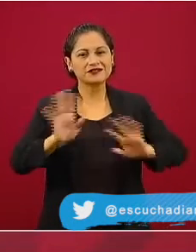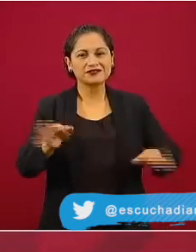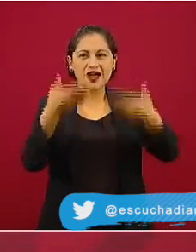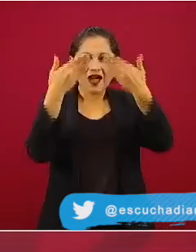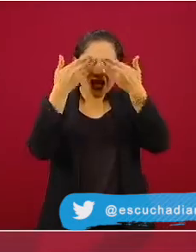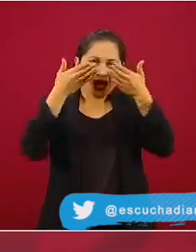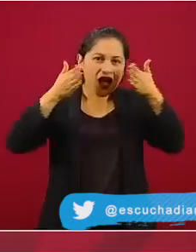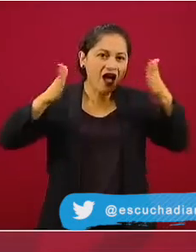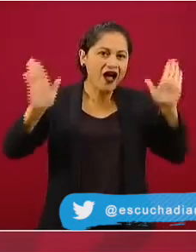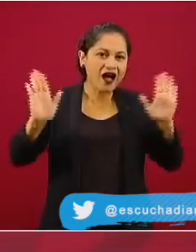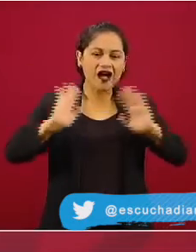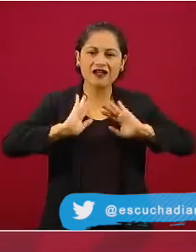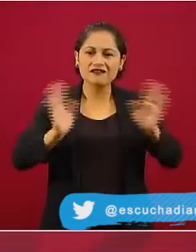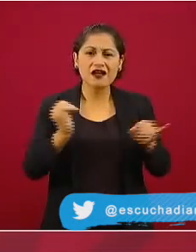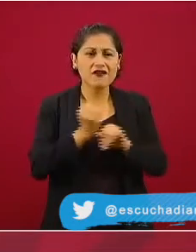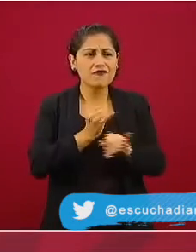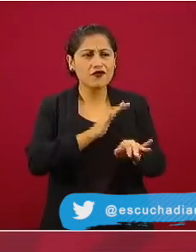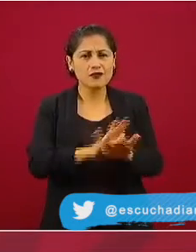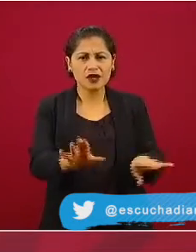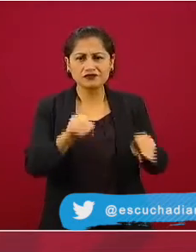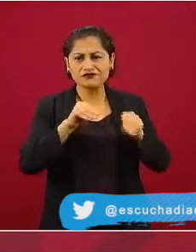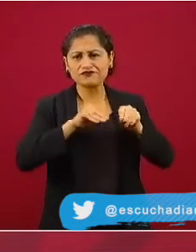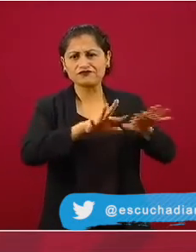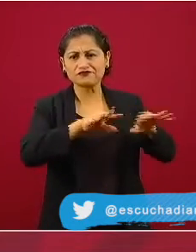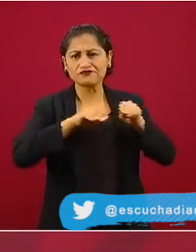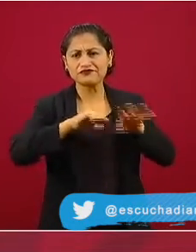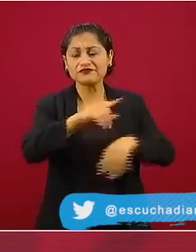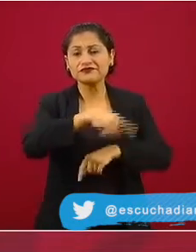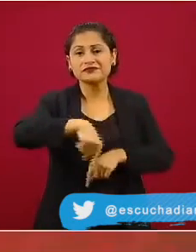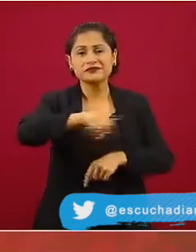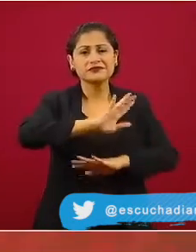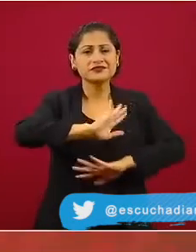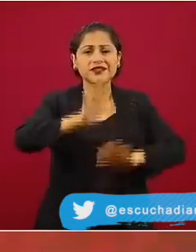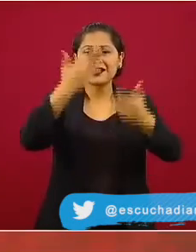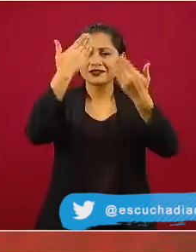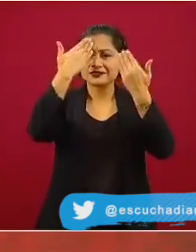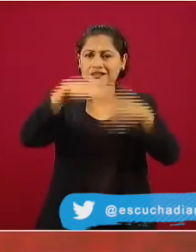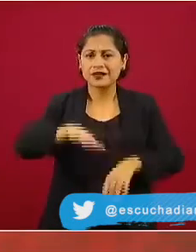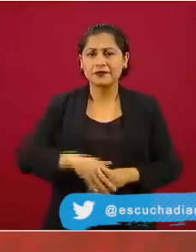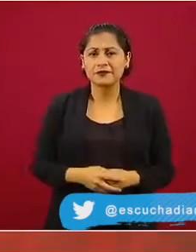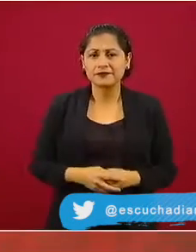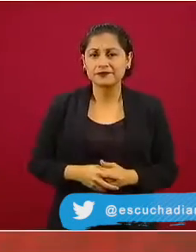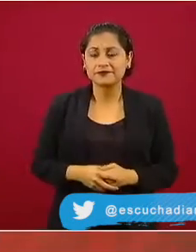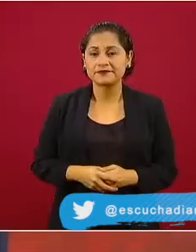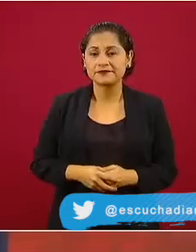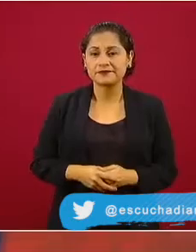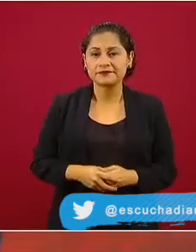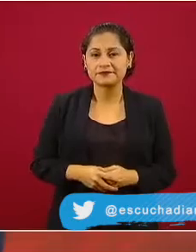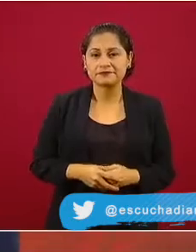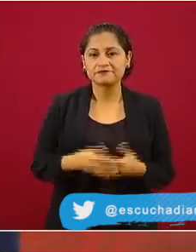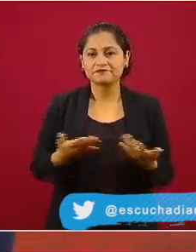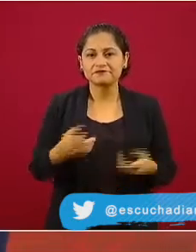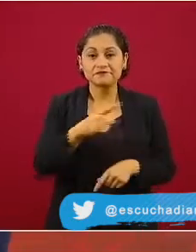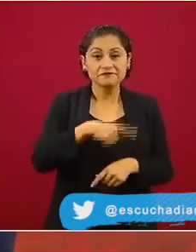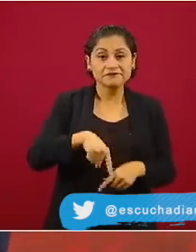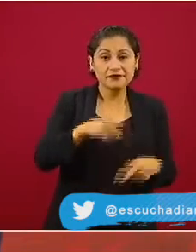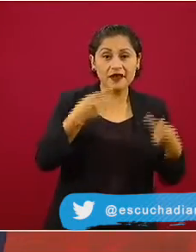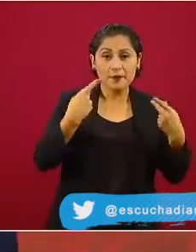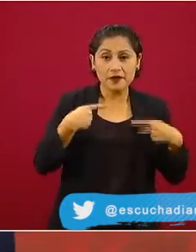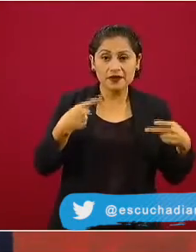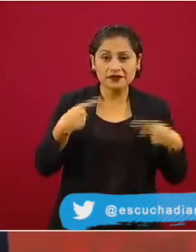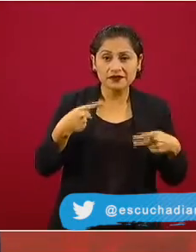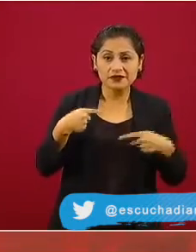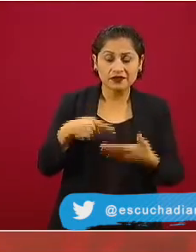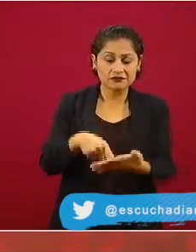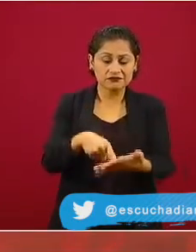muy informada, muy consciente. Y ya no cree en